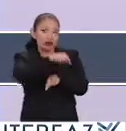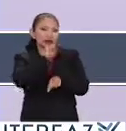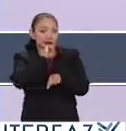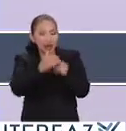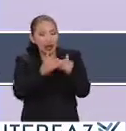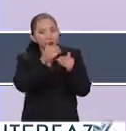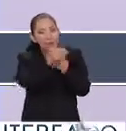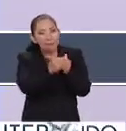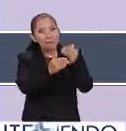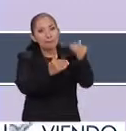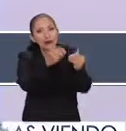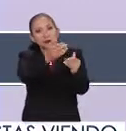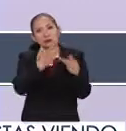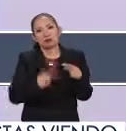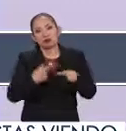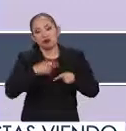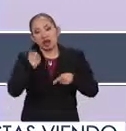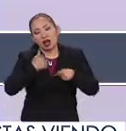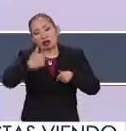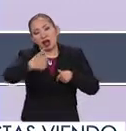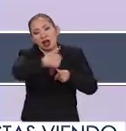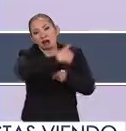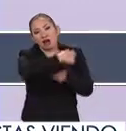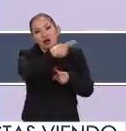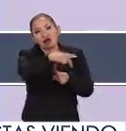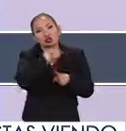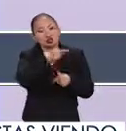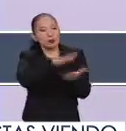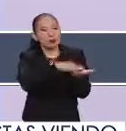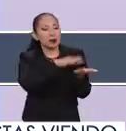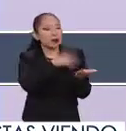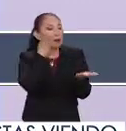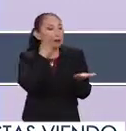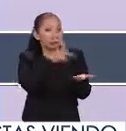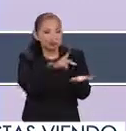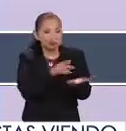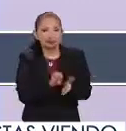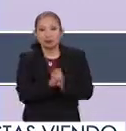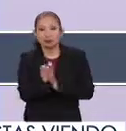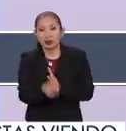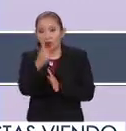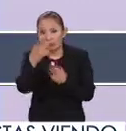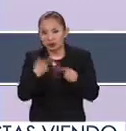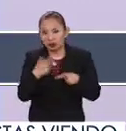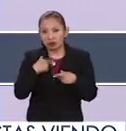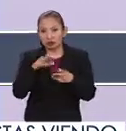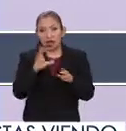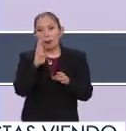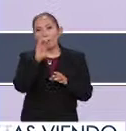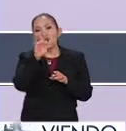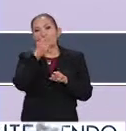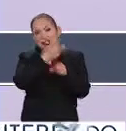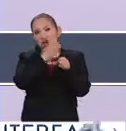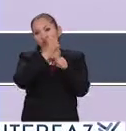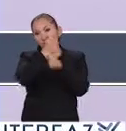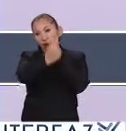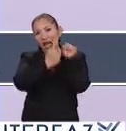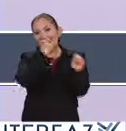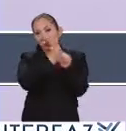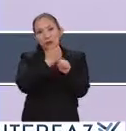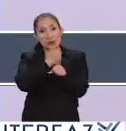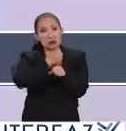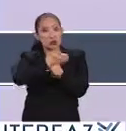avance que tenga una persona con los documentos que pueda comprobarlos. Por ejemplo, si una persona tiene una boleta de segundo grado de primaria,